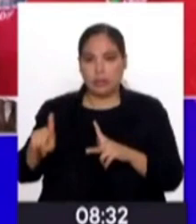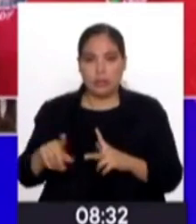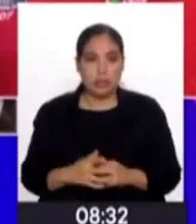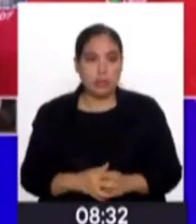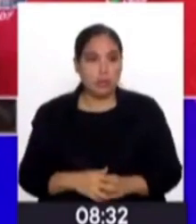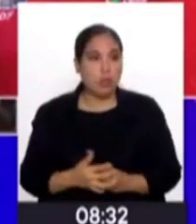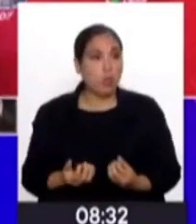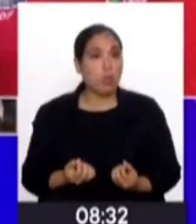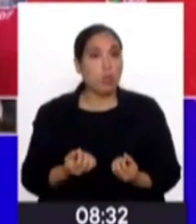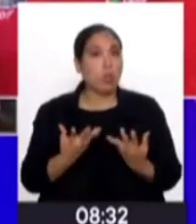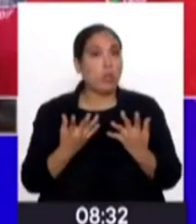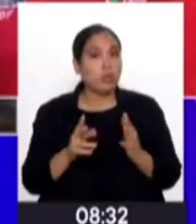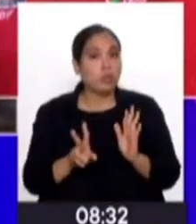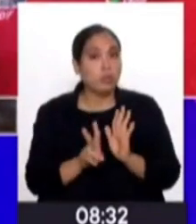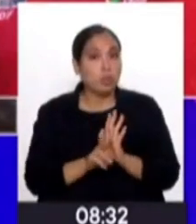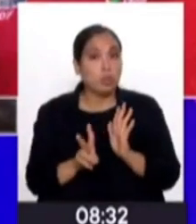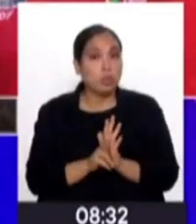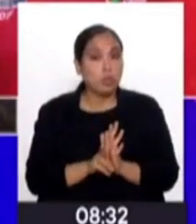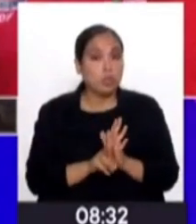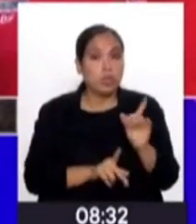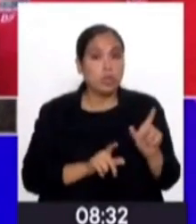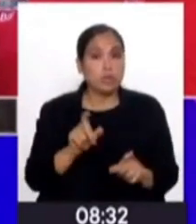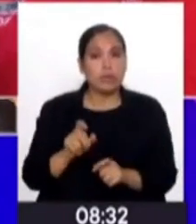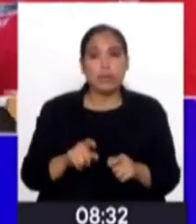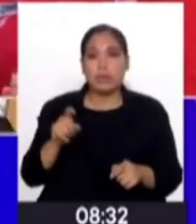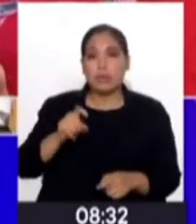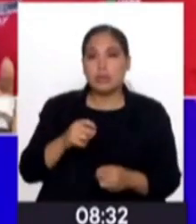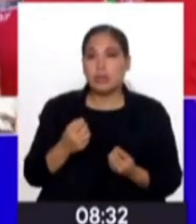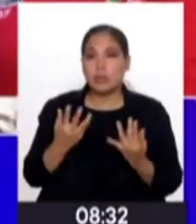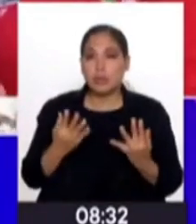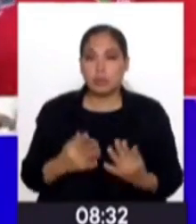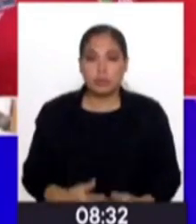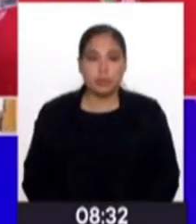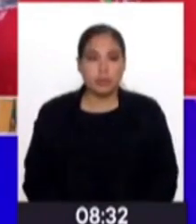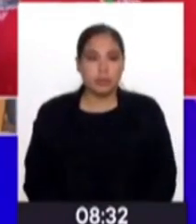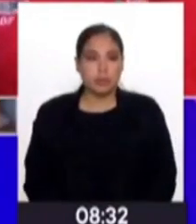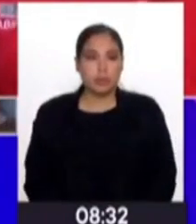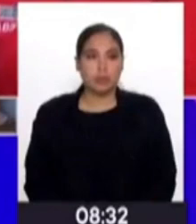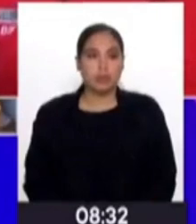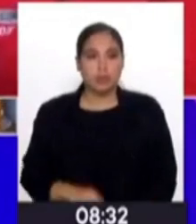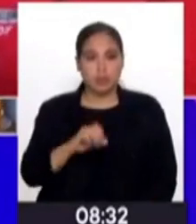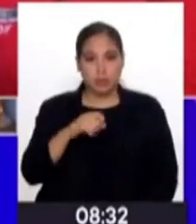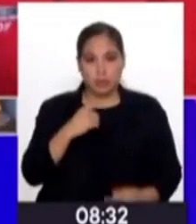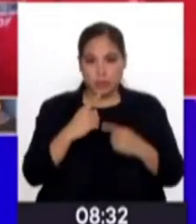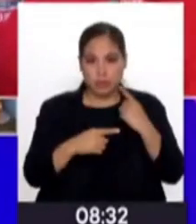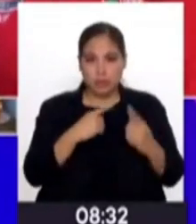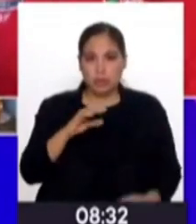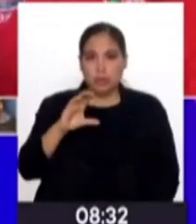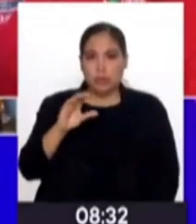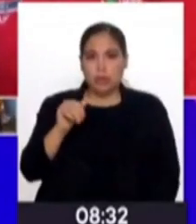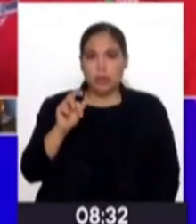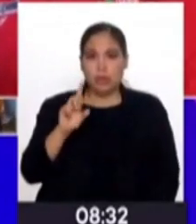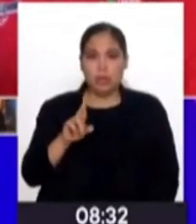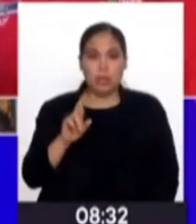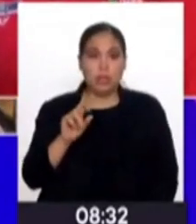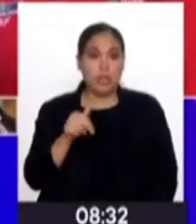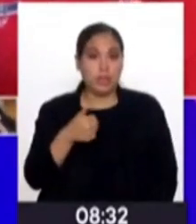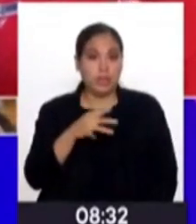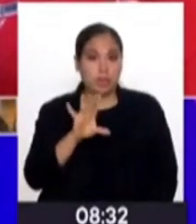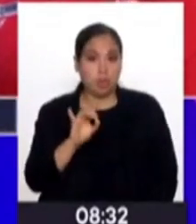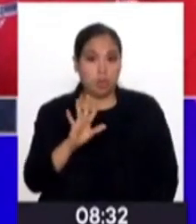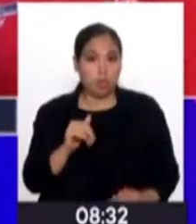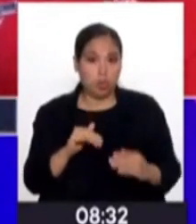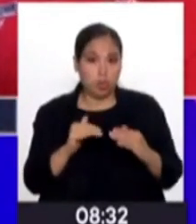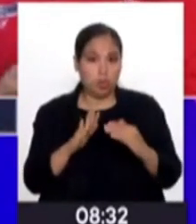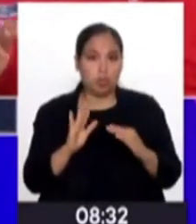Estamos hablando de cuántas son las voluntarias y cuántas se necesitan. Te comento, respecto a que estén en el CAR hasta los 18, no, nuestros CAR